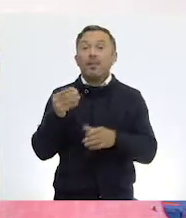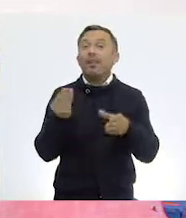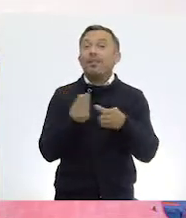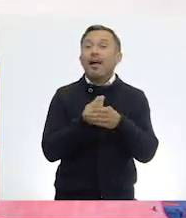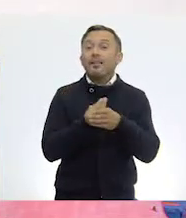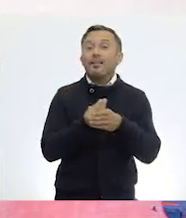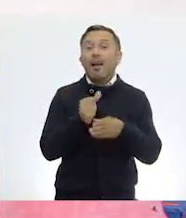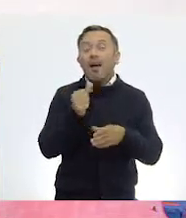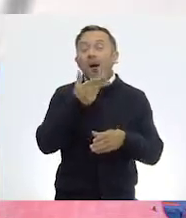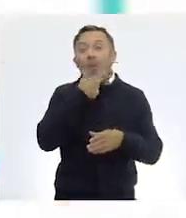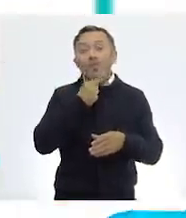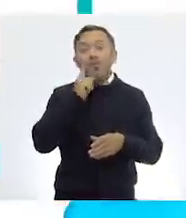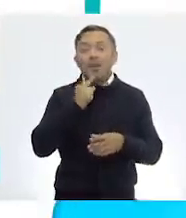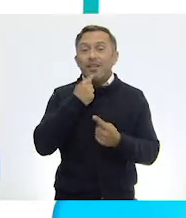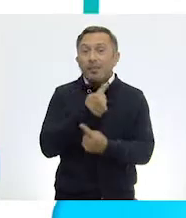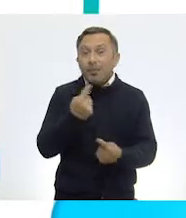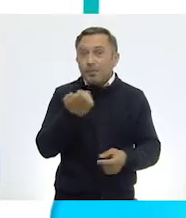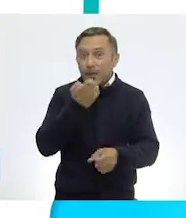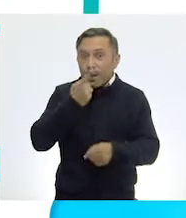y los Niños de Primero de Primaria.